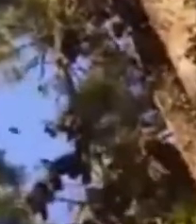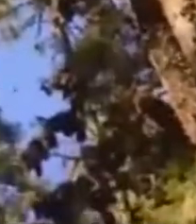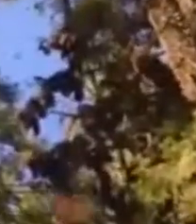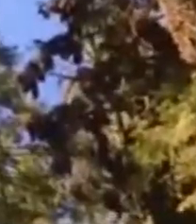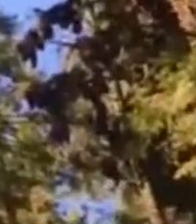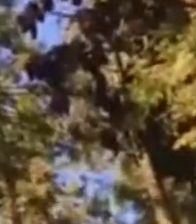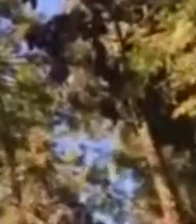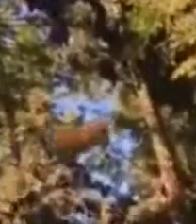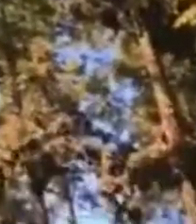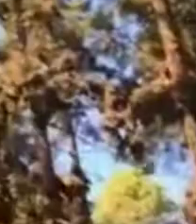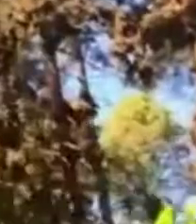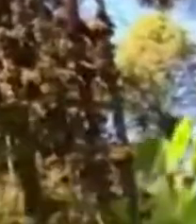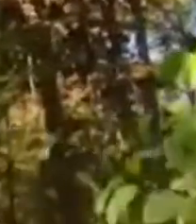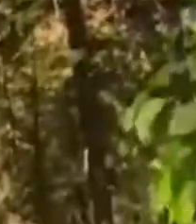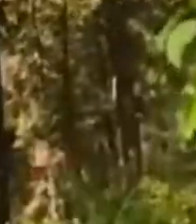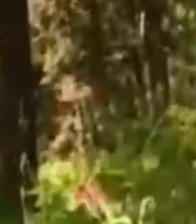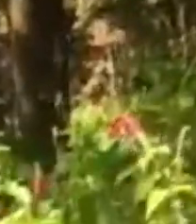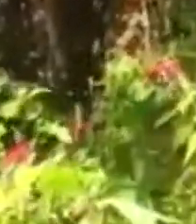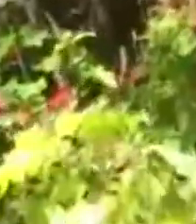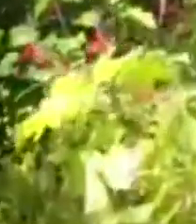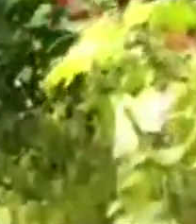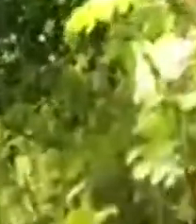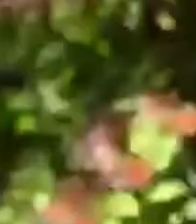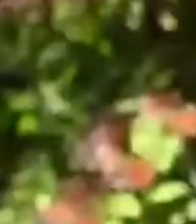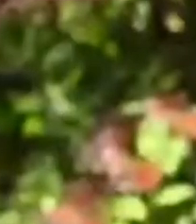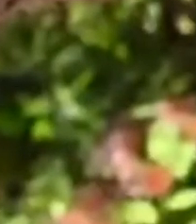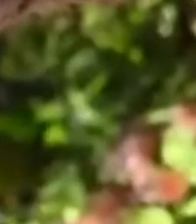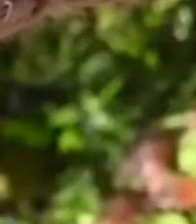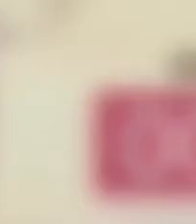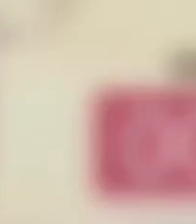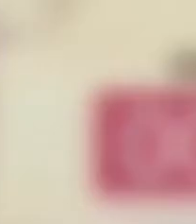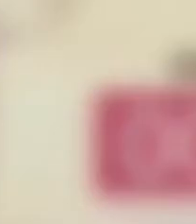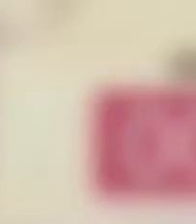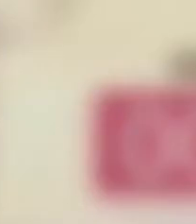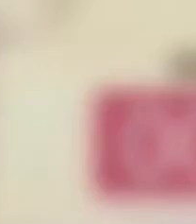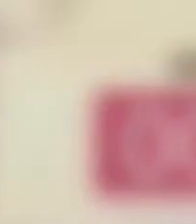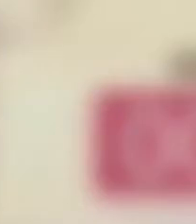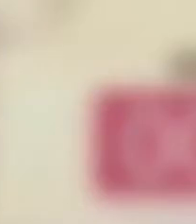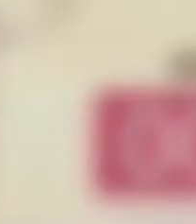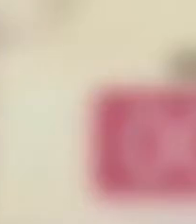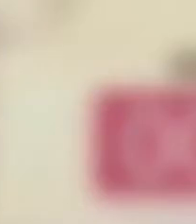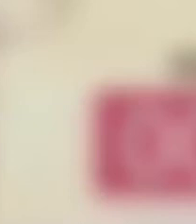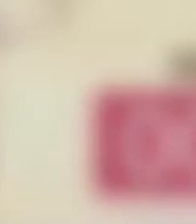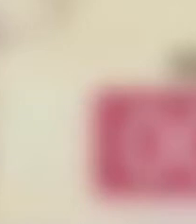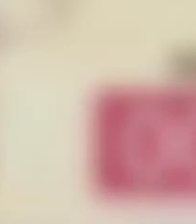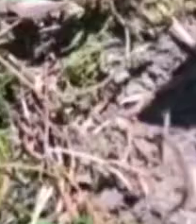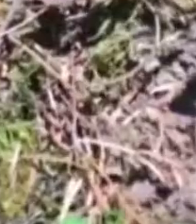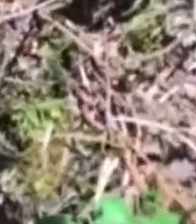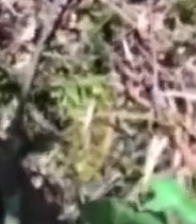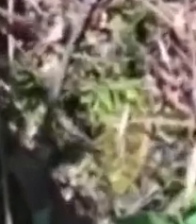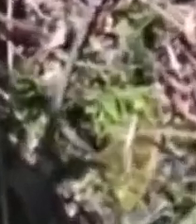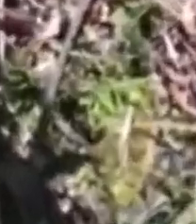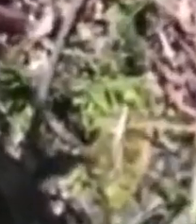Orgullo Michoacano A partir del 13 de noviembre este nuevo billete Ya estará en circulación en todo el país